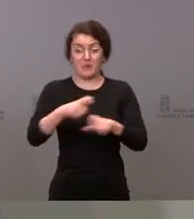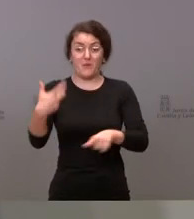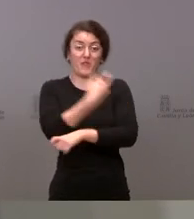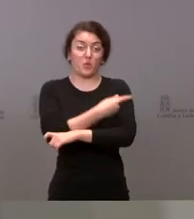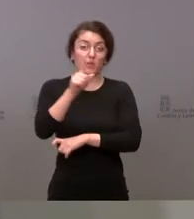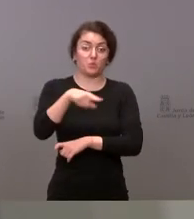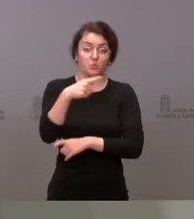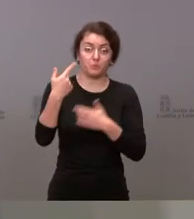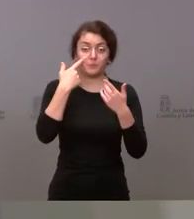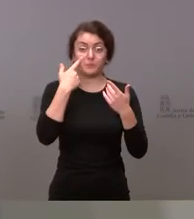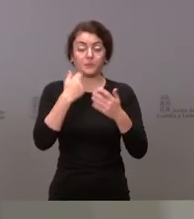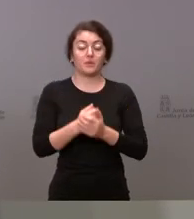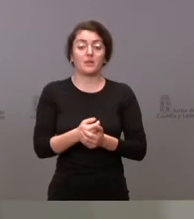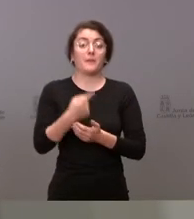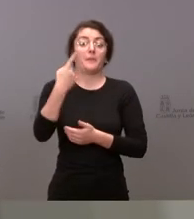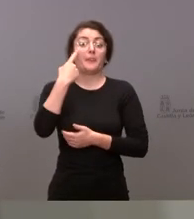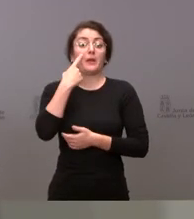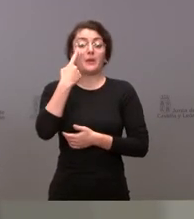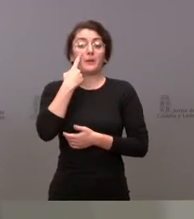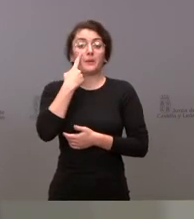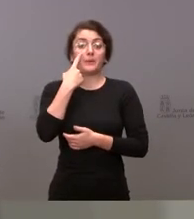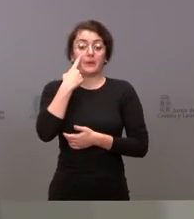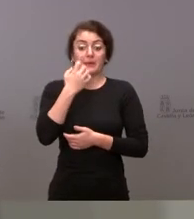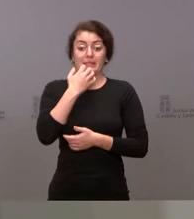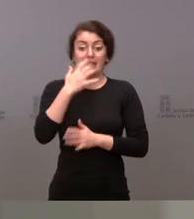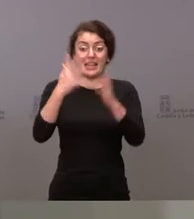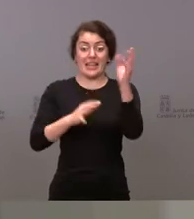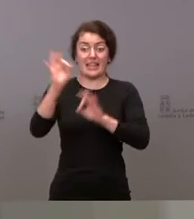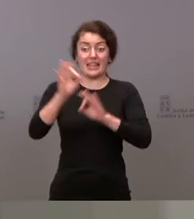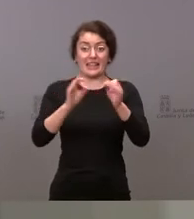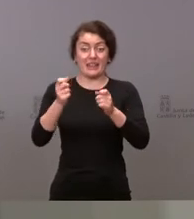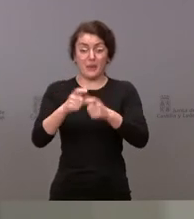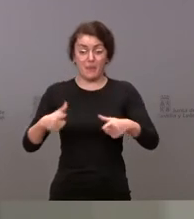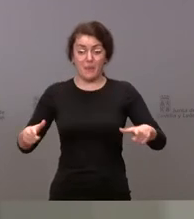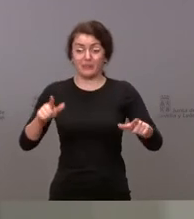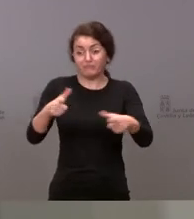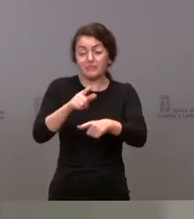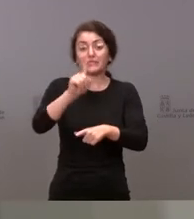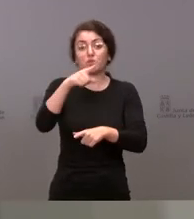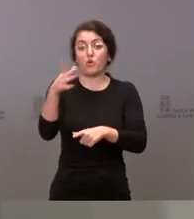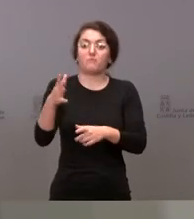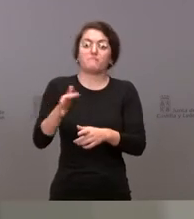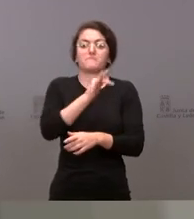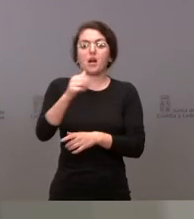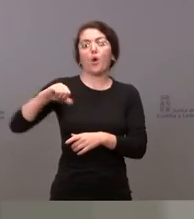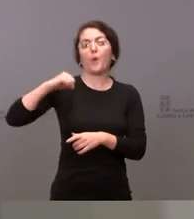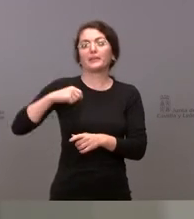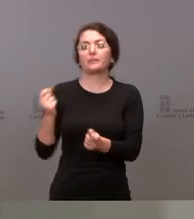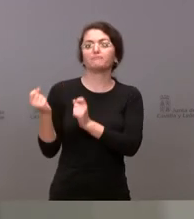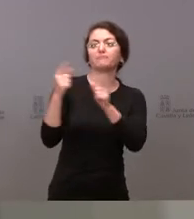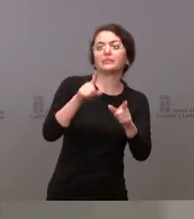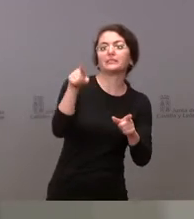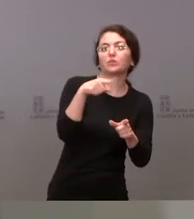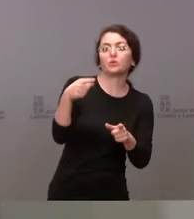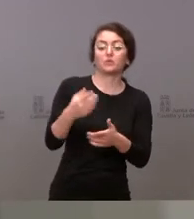el crecimiento no solo de la incidencia, sino de nuestra saturación hospitalaria. En este momento nuestras